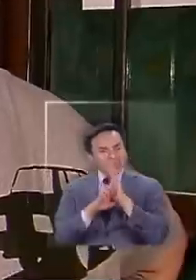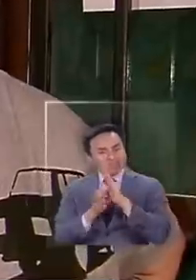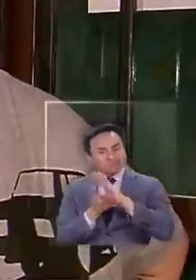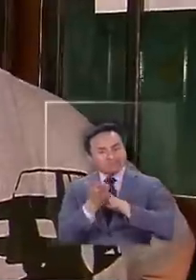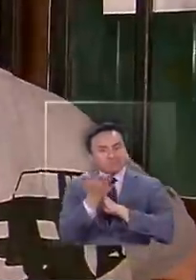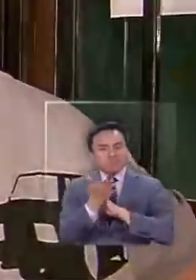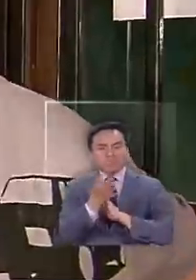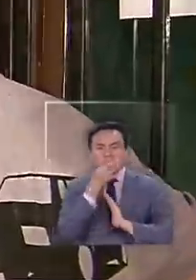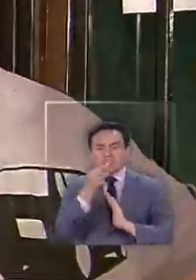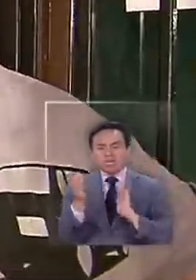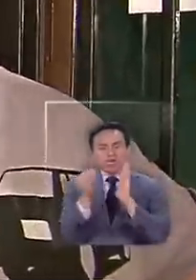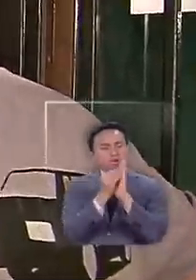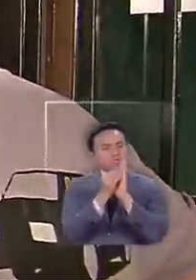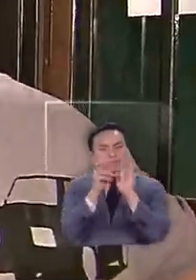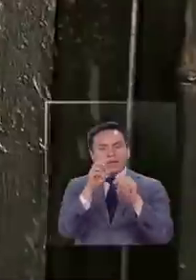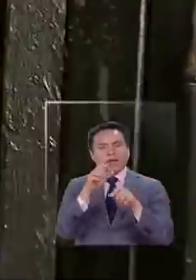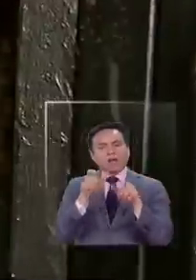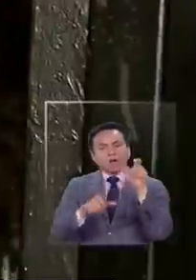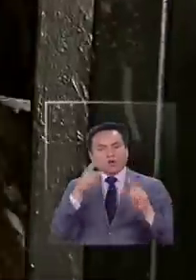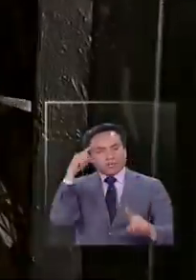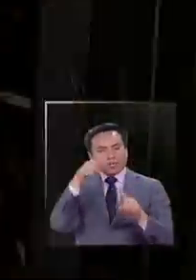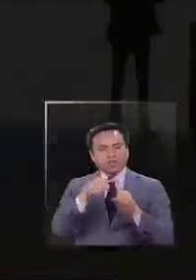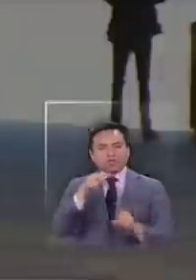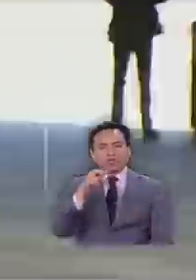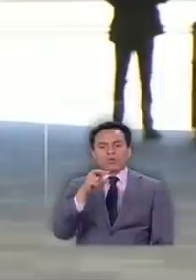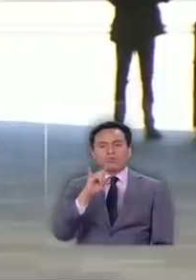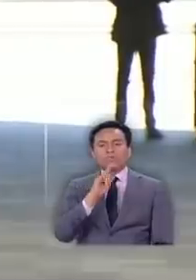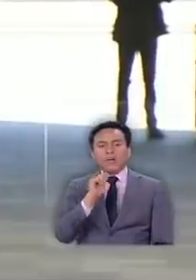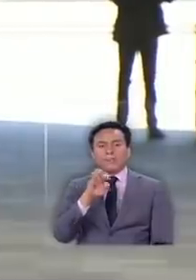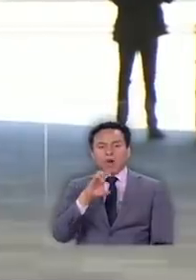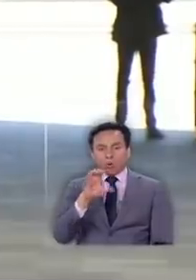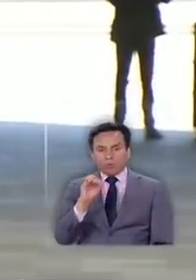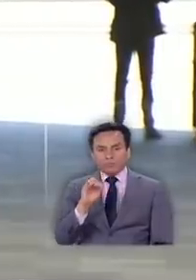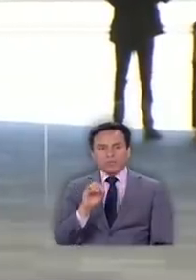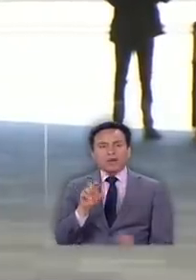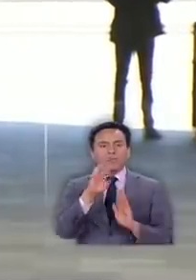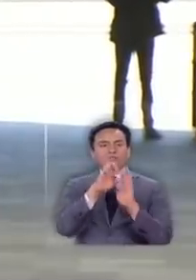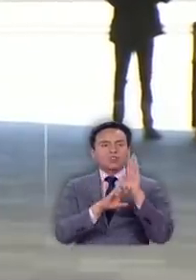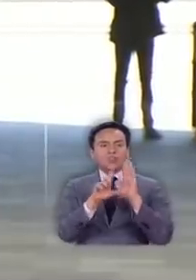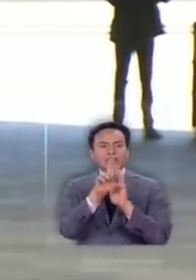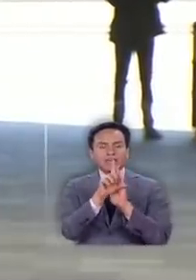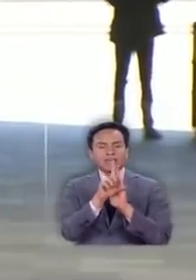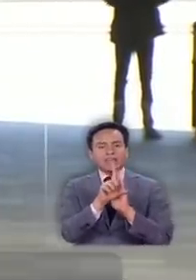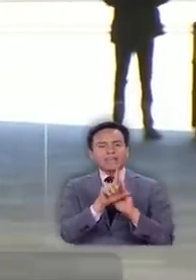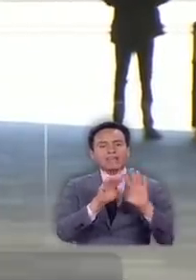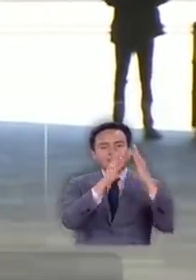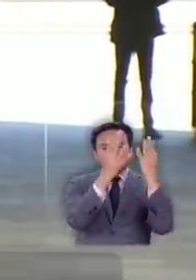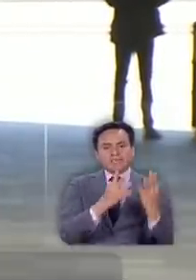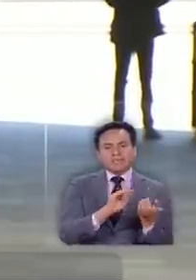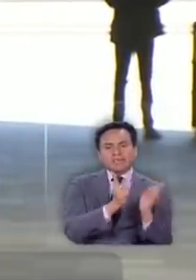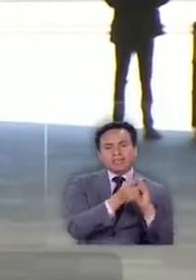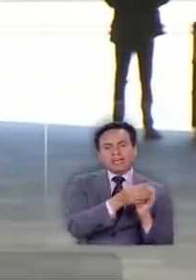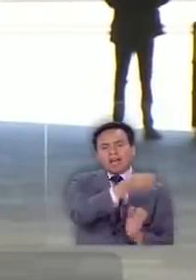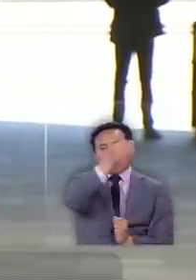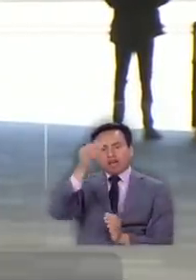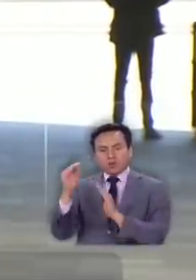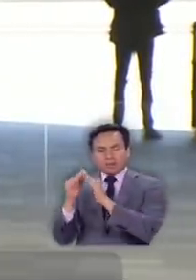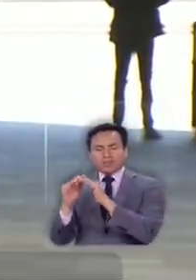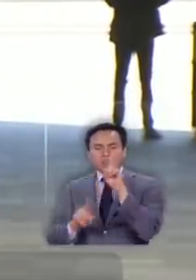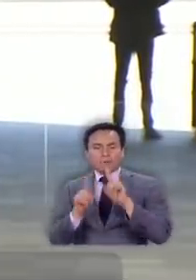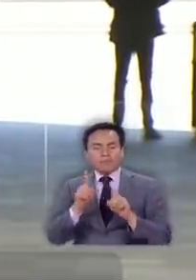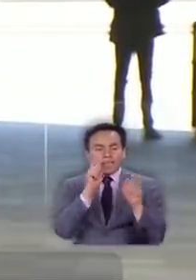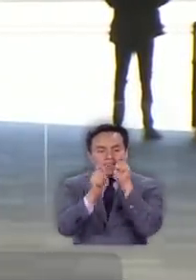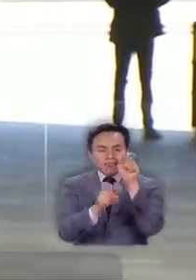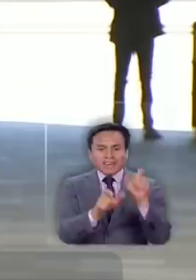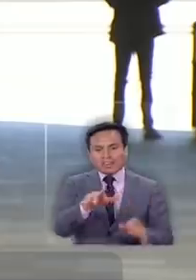expresamente no contempla a los condenados de Punta Peuco Un proyecto de ley de indulto conmutativo cuando corresponden a población